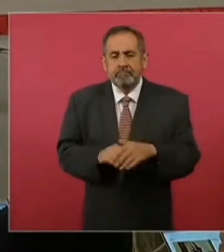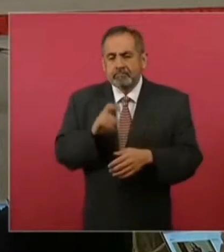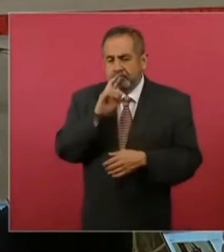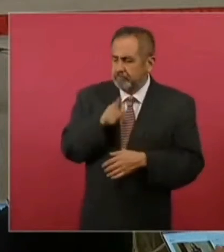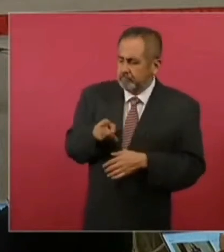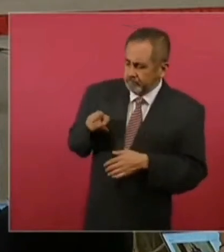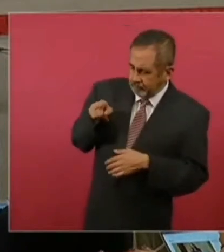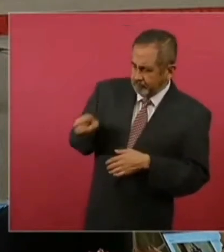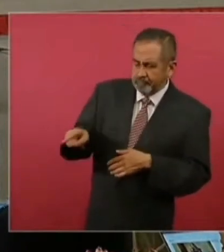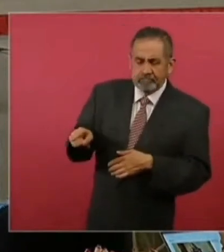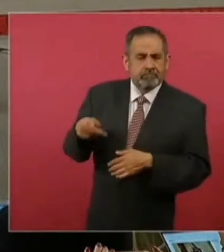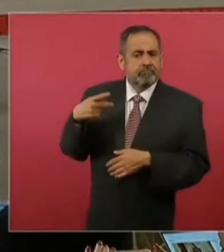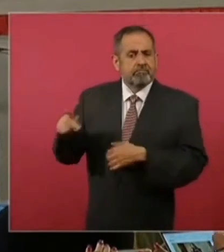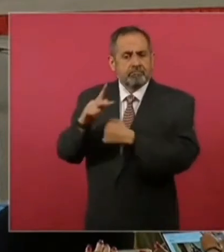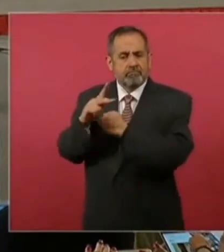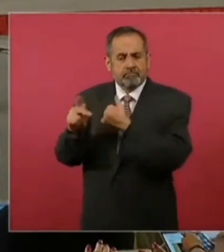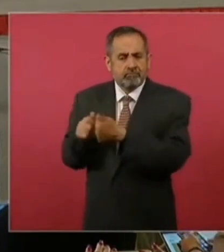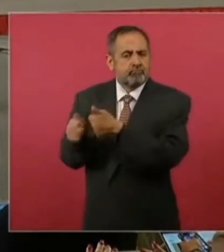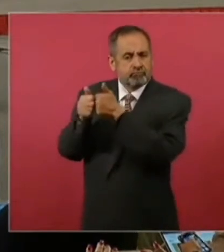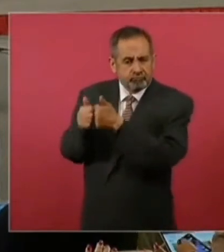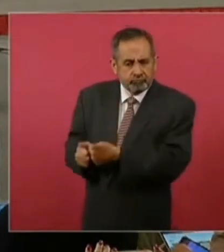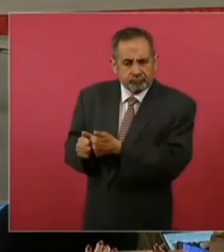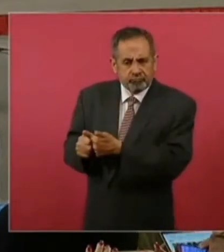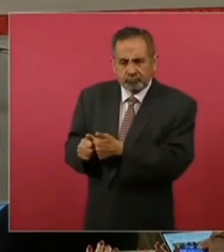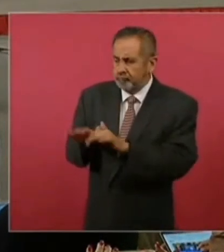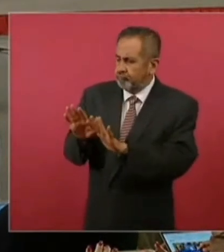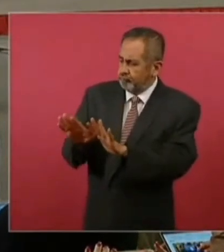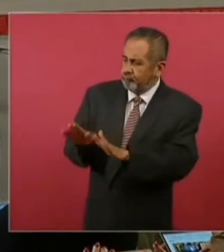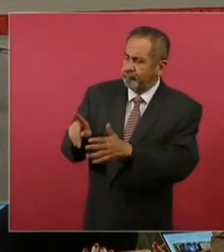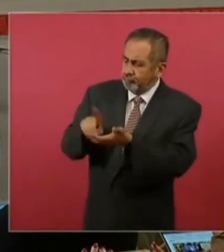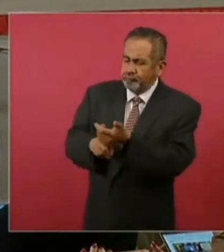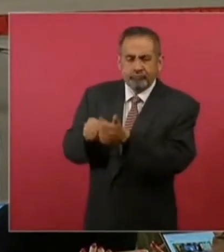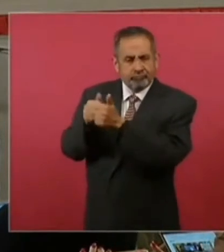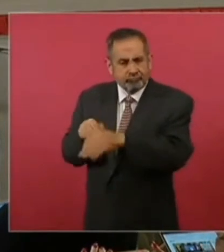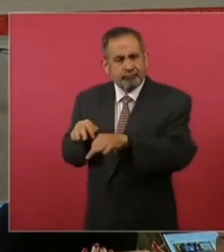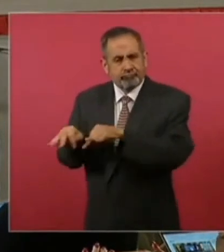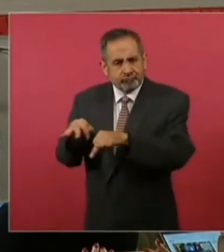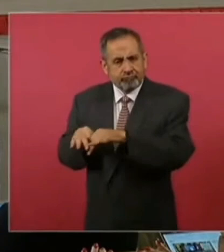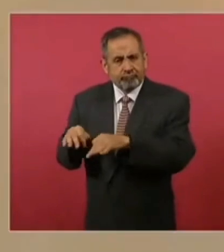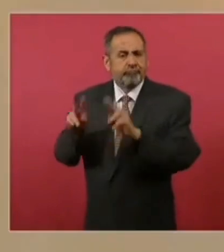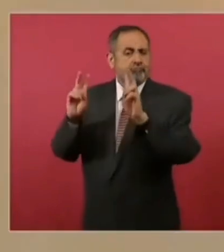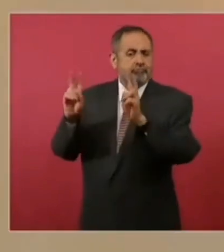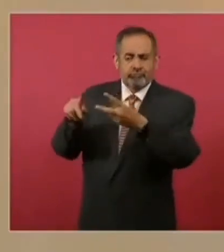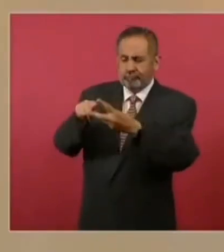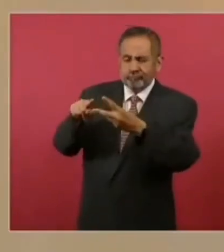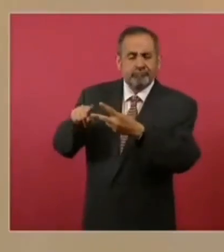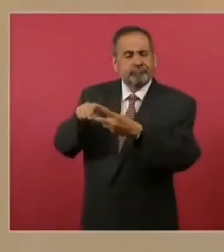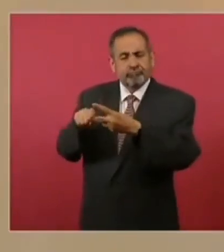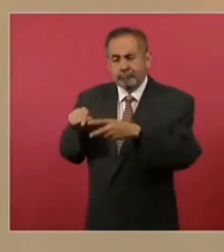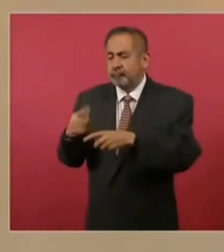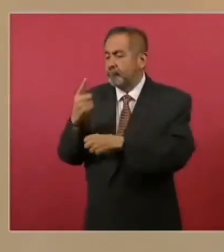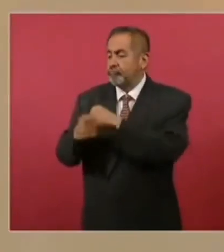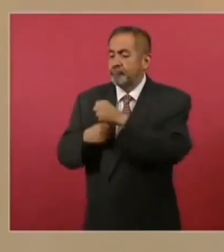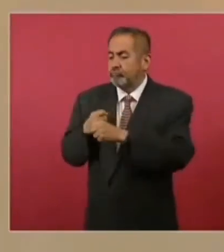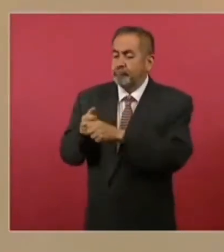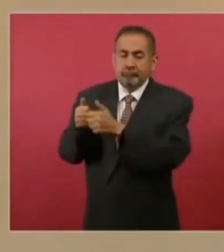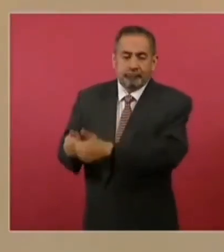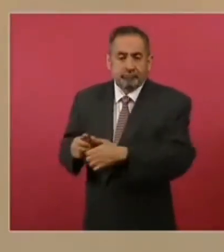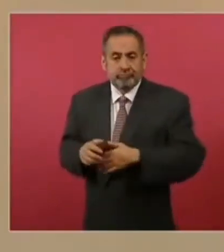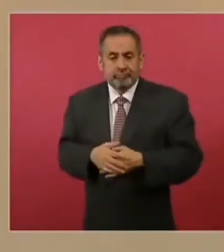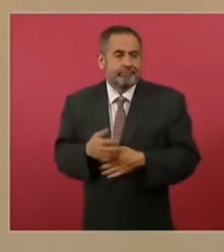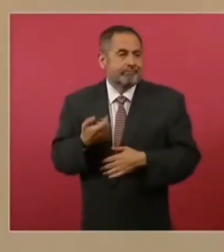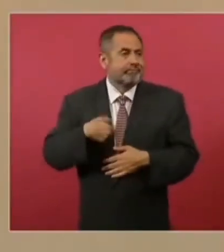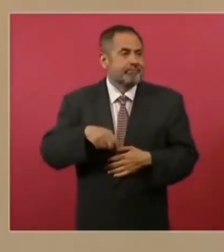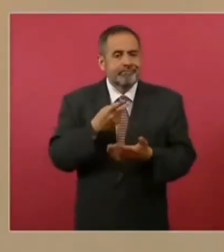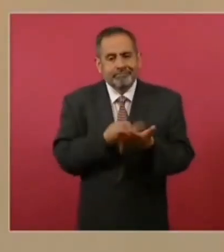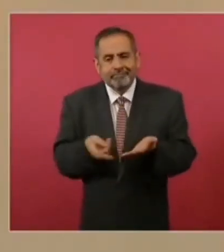mantenerlo en su país, mantenerlo en su país trabajando en Sembrando Vida a Jóvenes Constitución del Futuro durante un año. A nosotros nos cuesta el